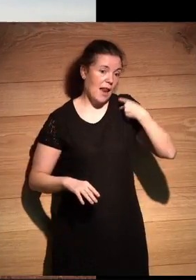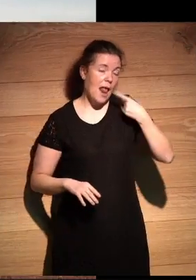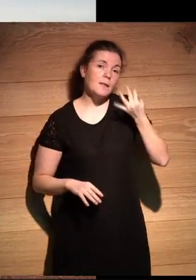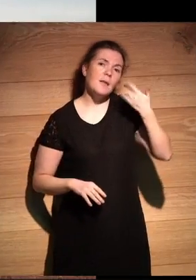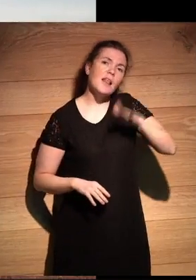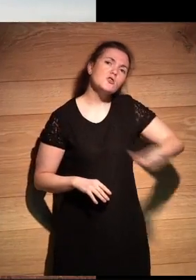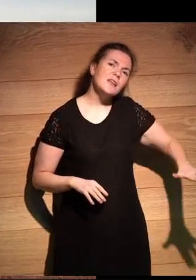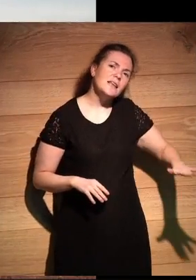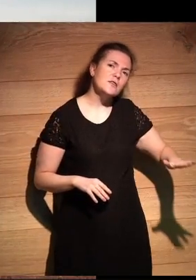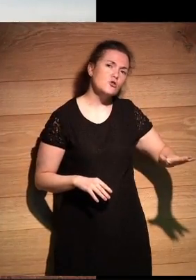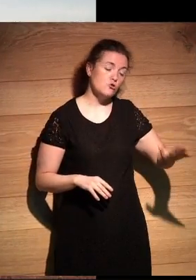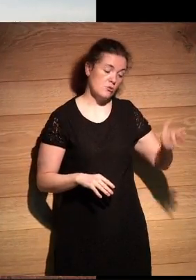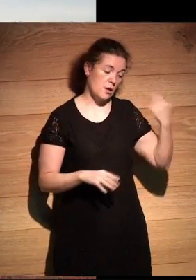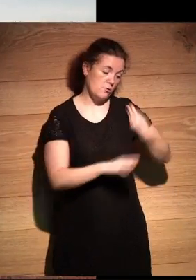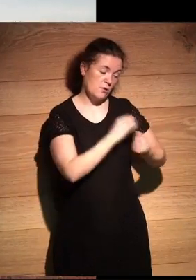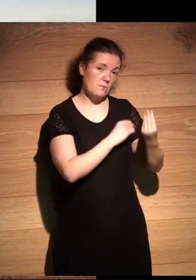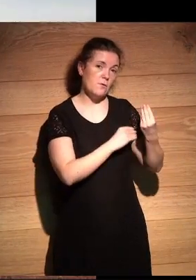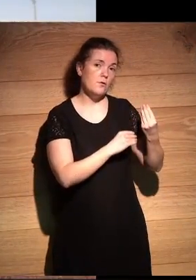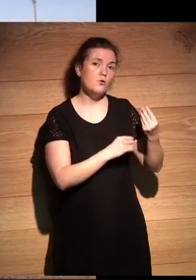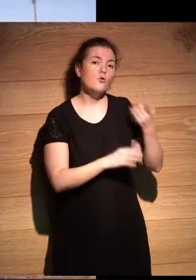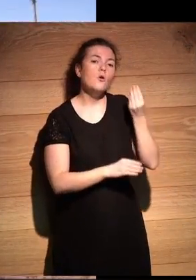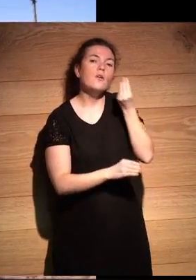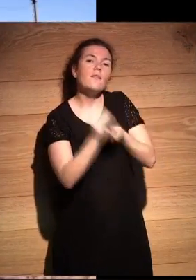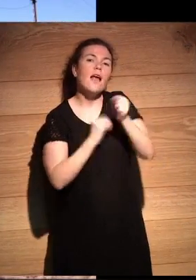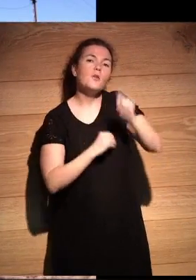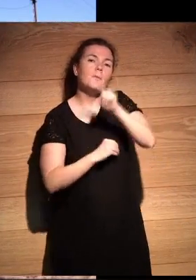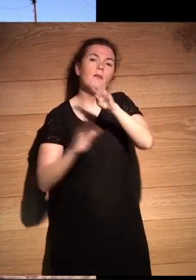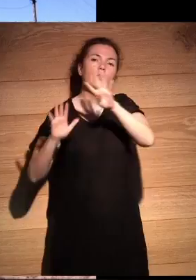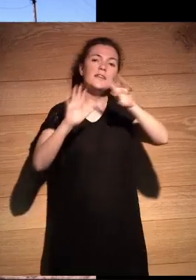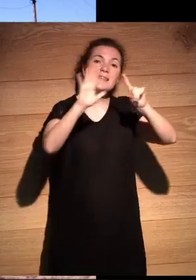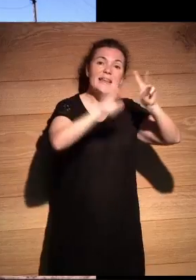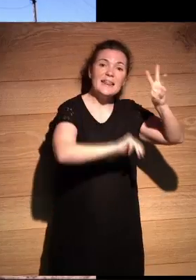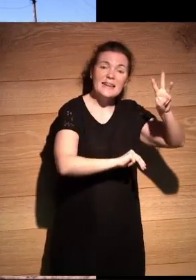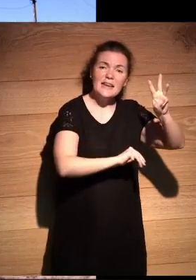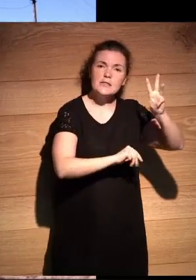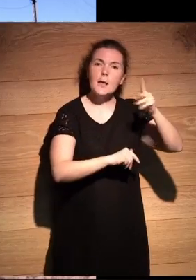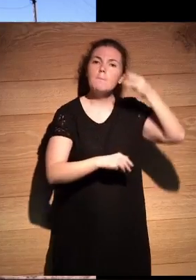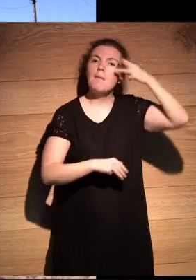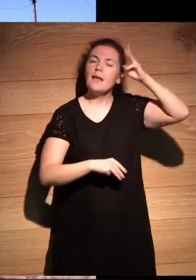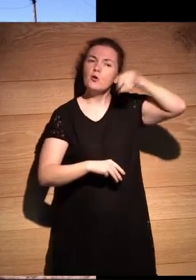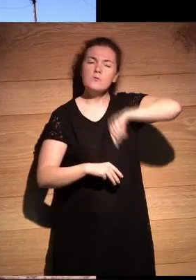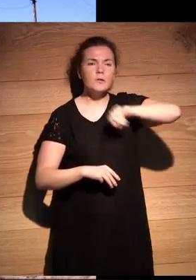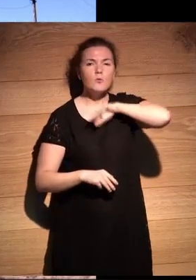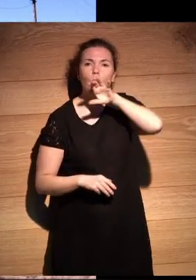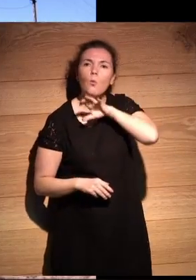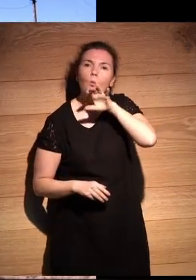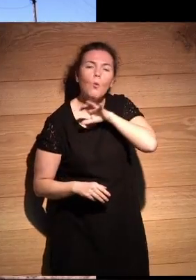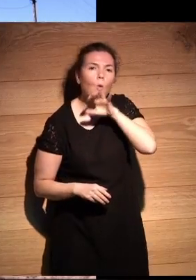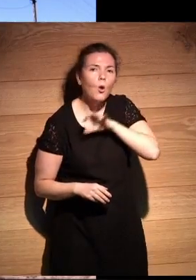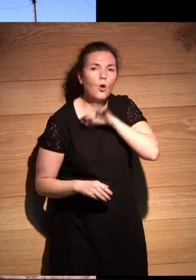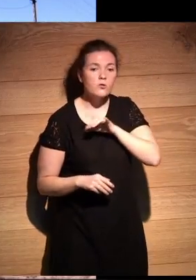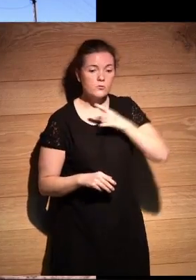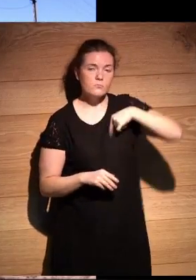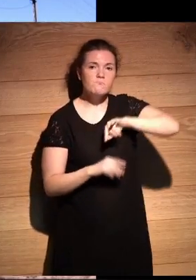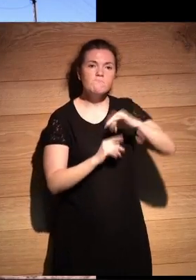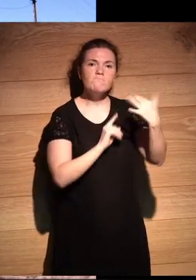niños argentinos de mi generación en el año 63 México nos intrigaba siempre muchísimo estábamos muy